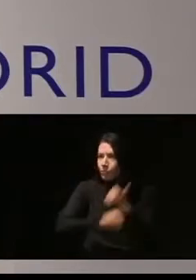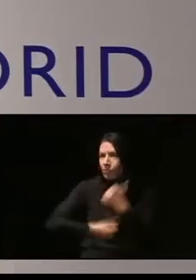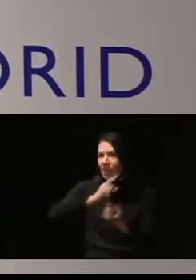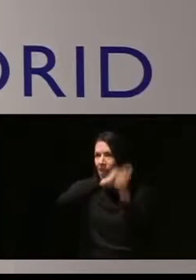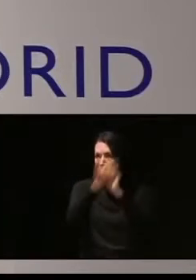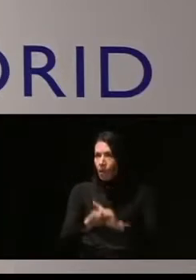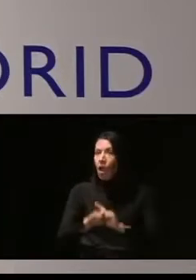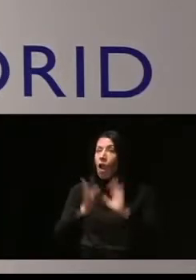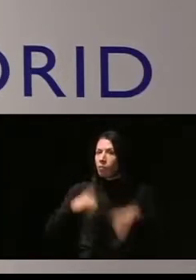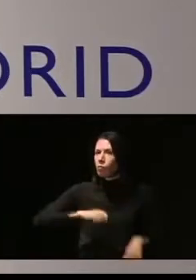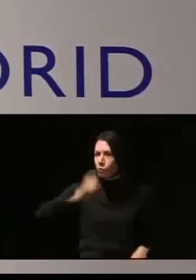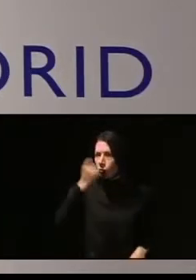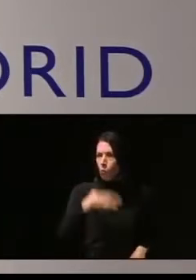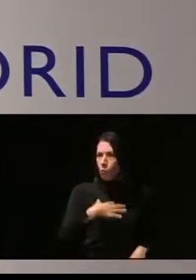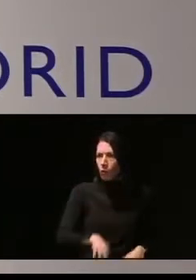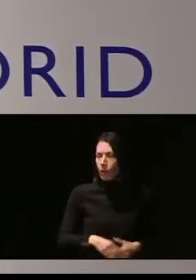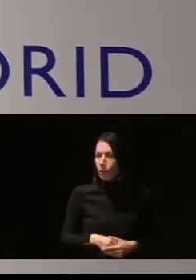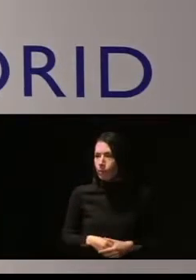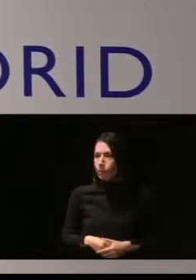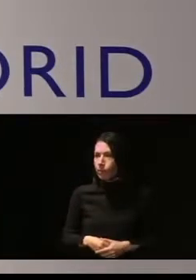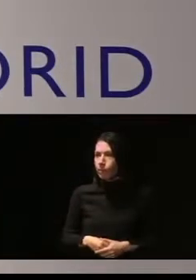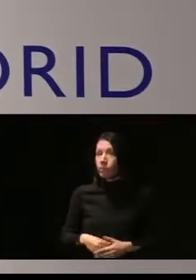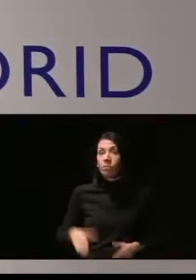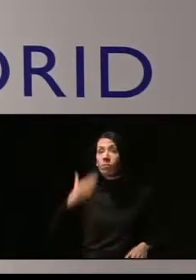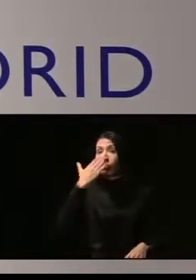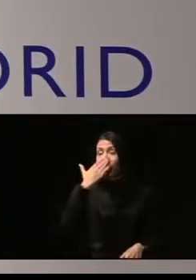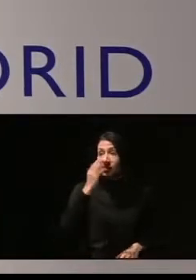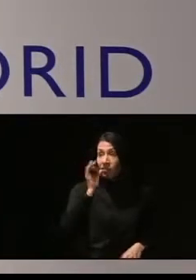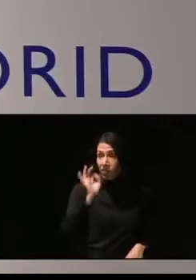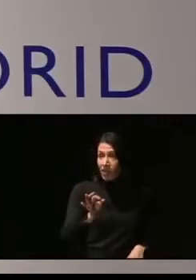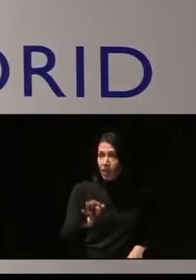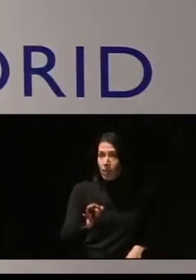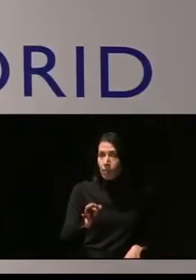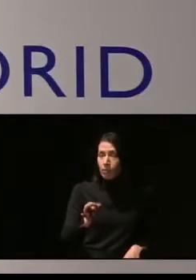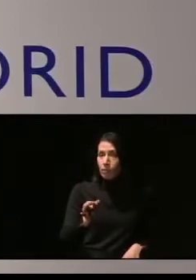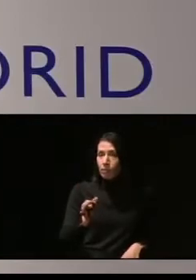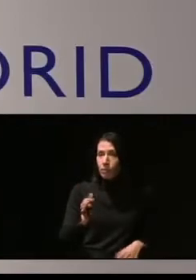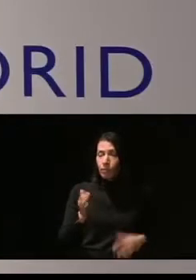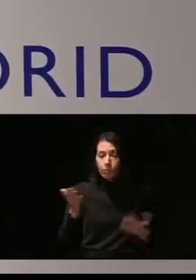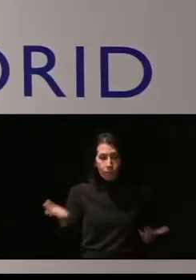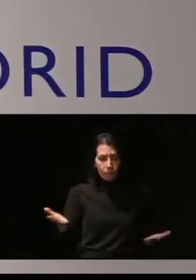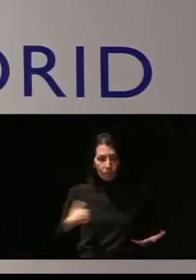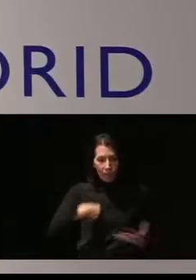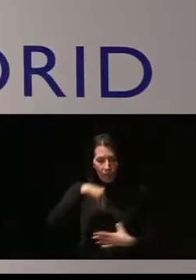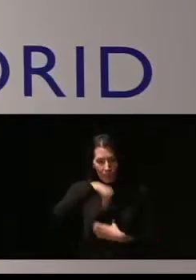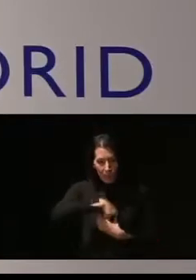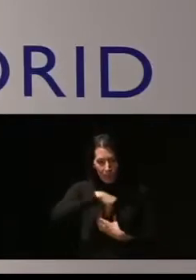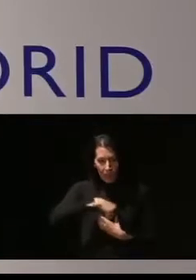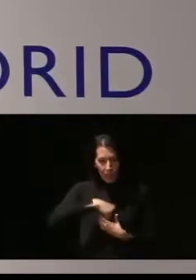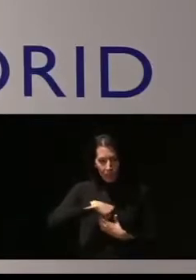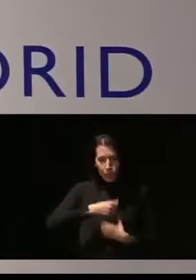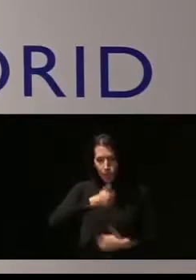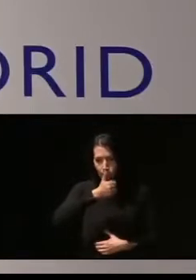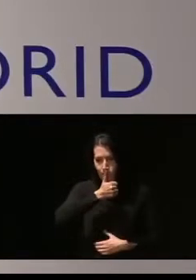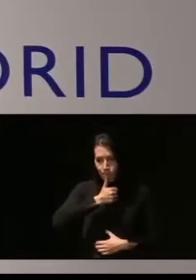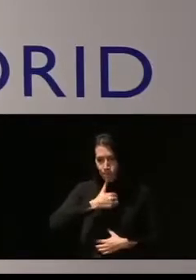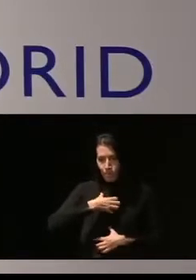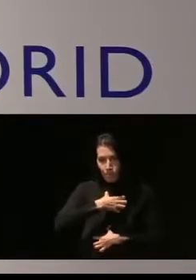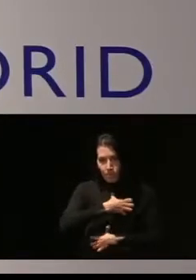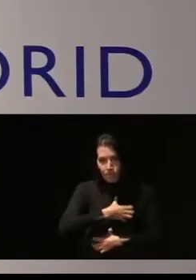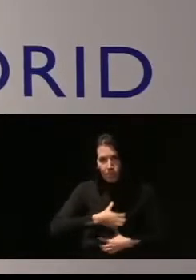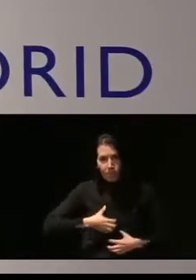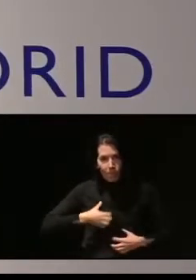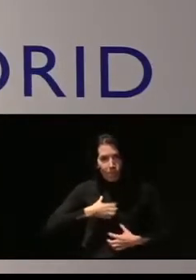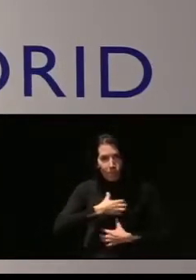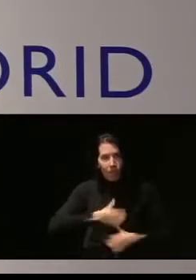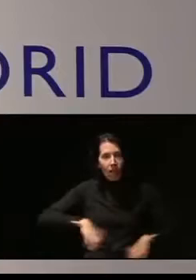Y lo consiguen, pero lo que es verdad también es que por dentro llevas un infierno. Un infierno